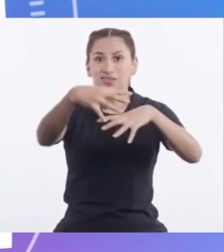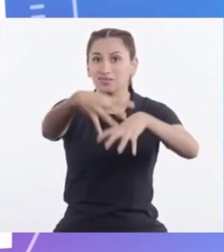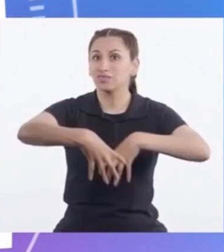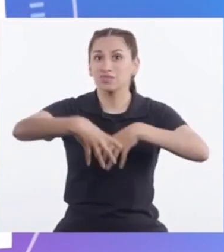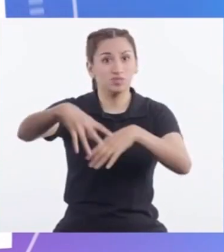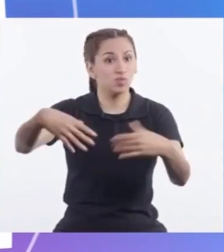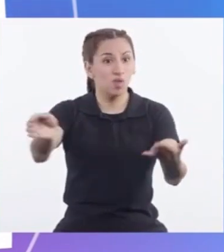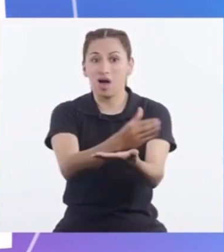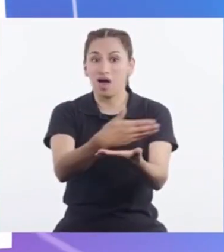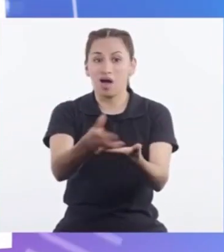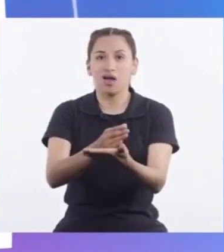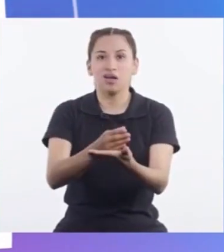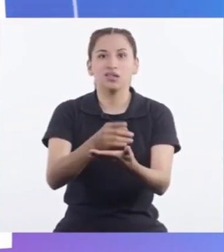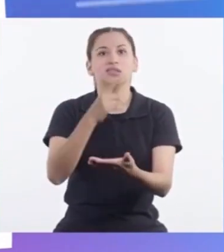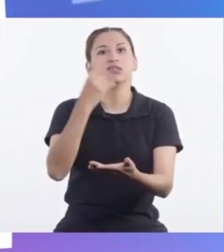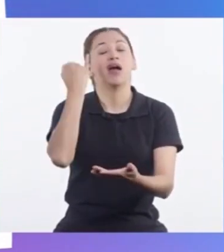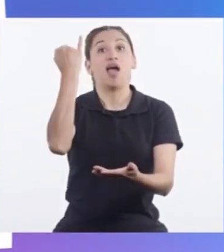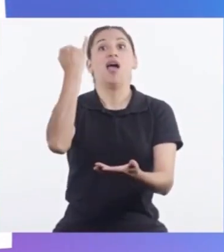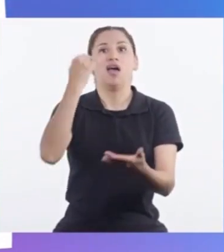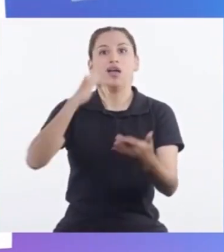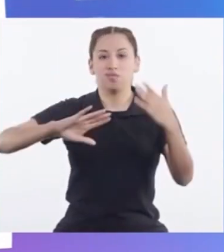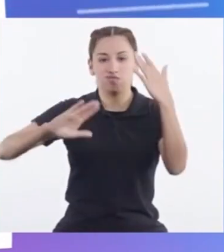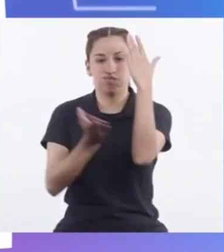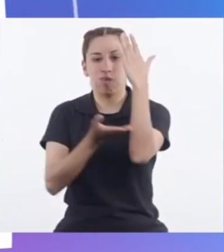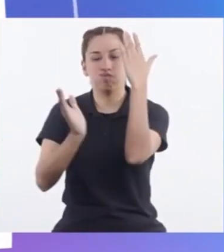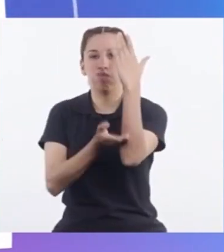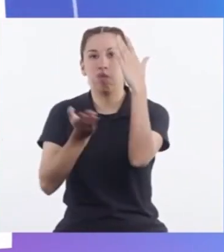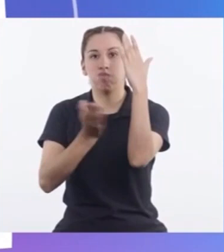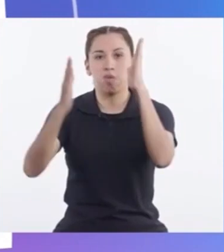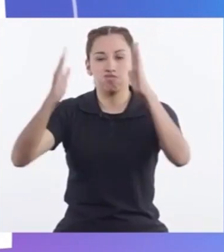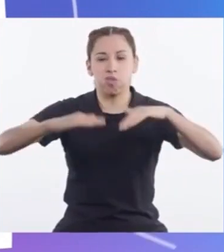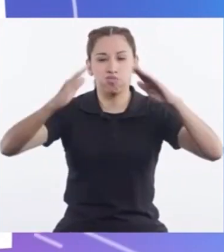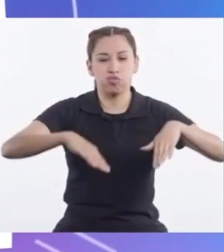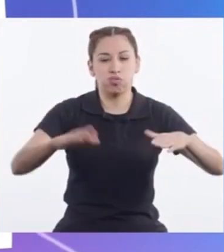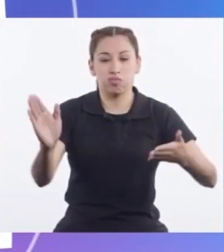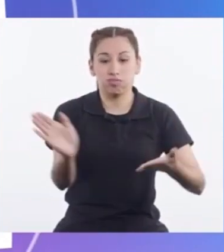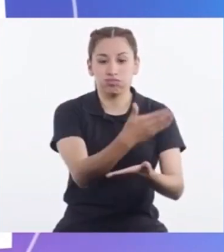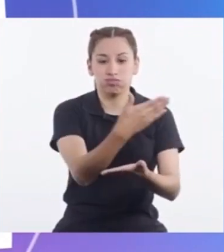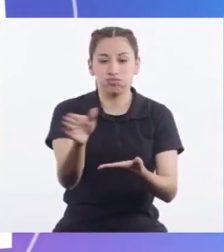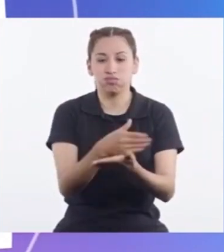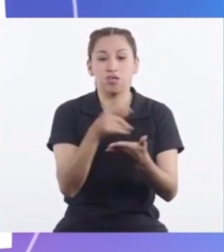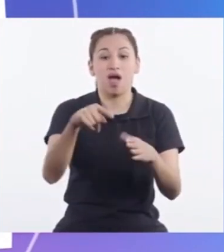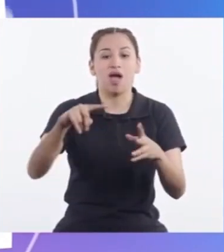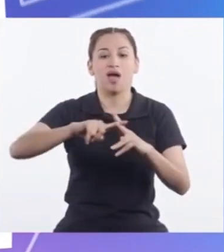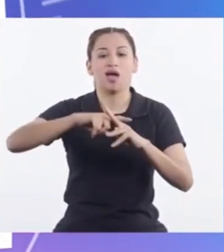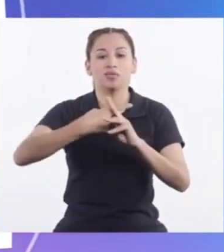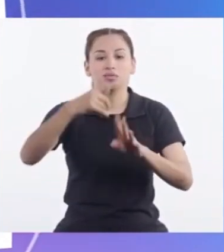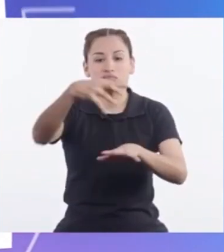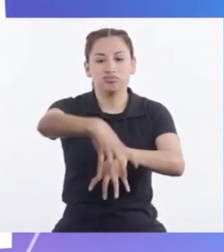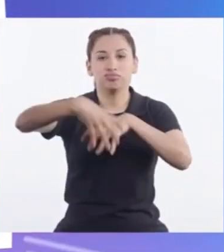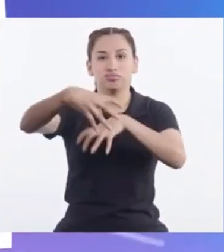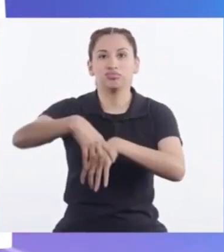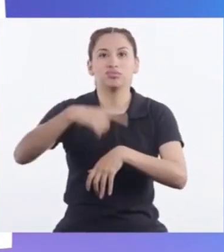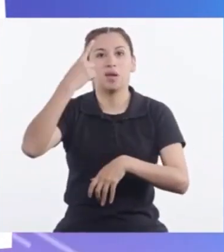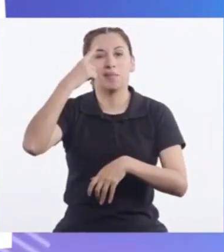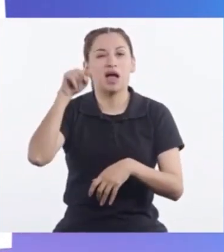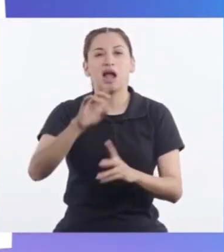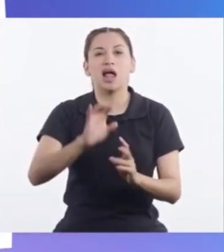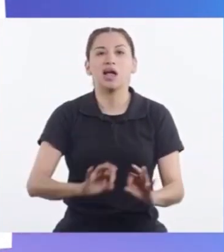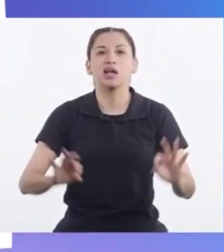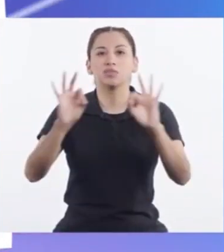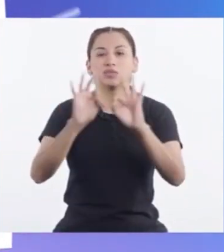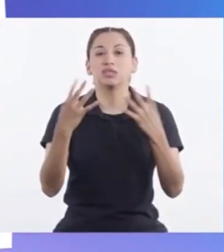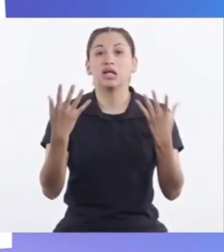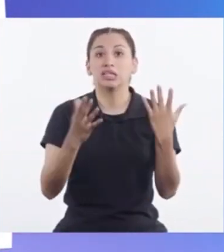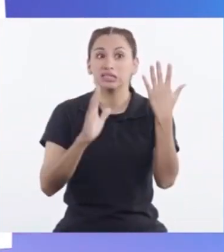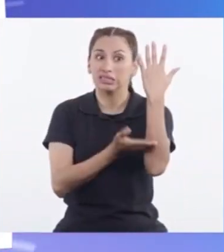nutrientes Se produce la tala De grandes extensiones De bosques Los cuales Son muy importantes Para la